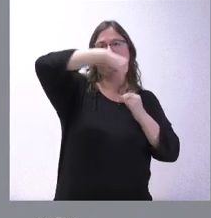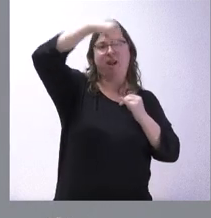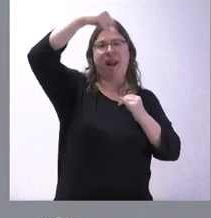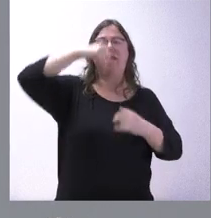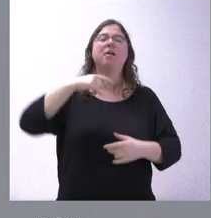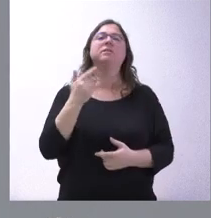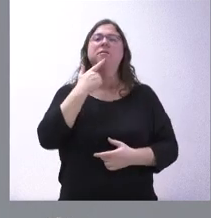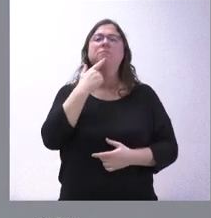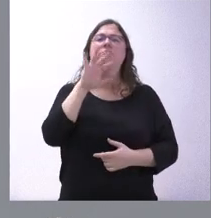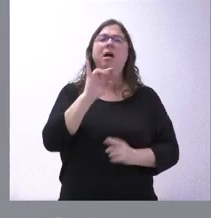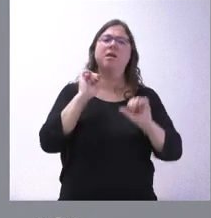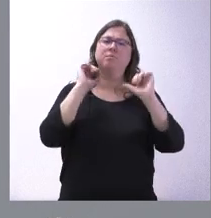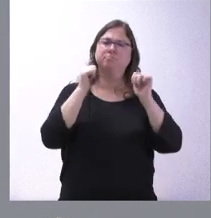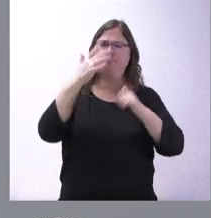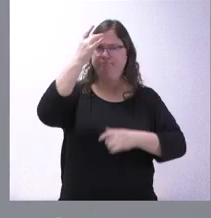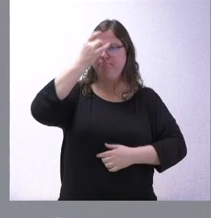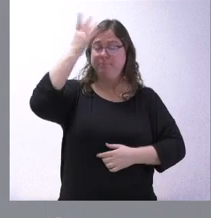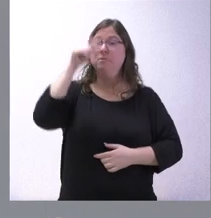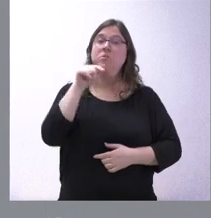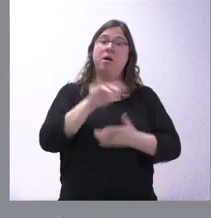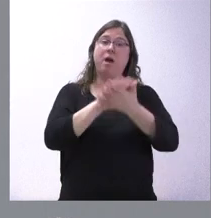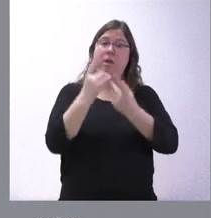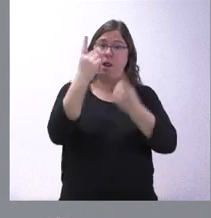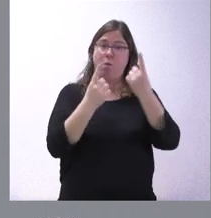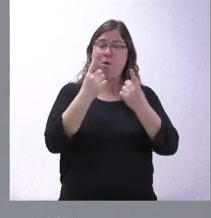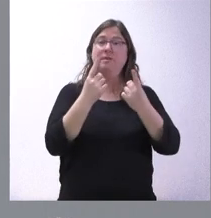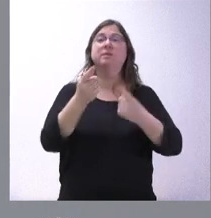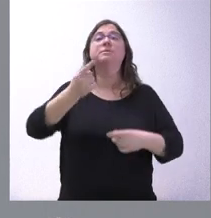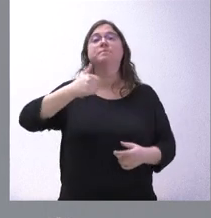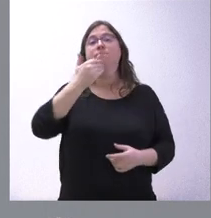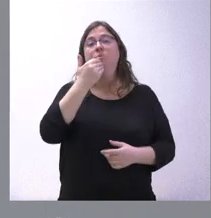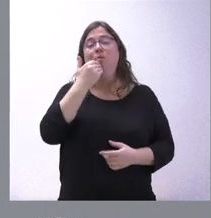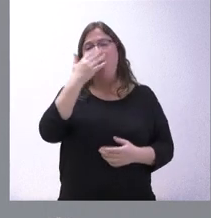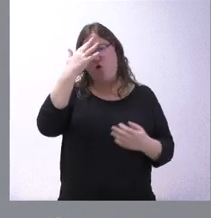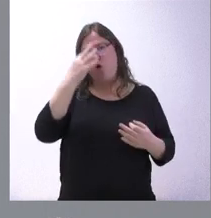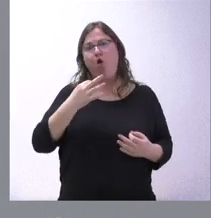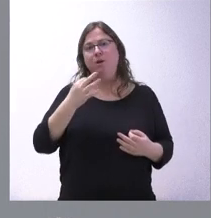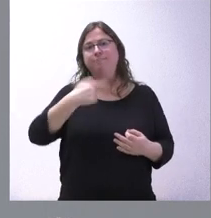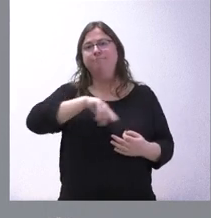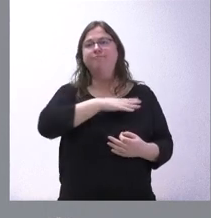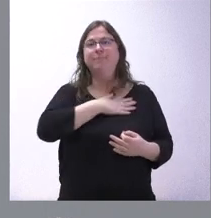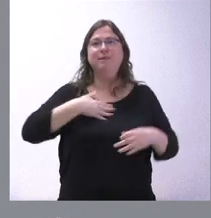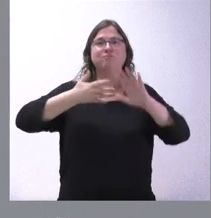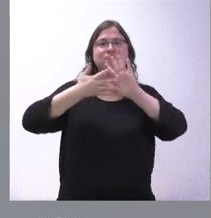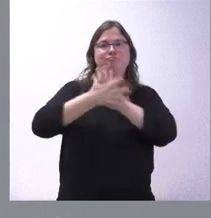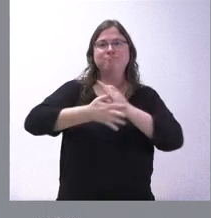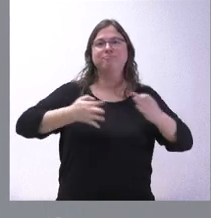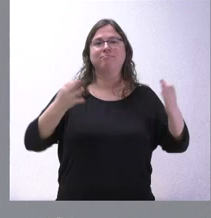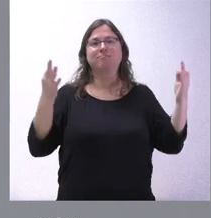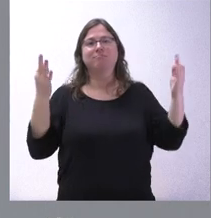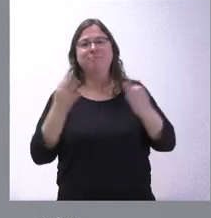plan figurarán varias iniciativas. Usted ha citado algunas de ellas. Pues, lógicamente, vamos a ir definiendo cuáles se pueden